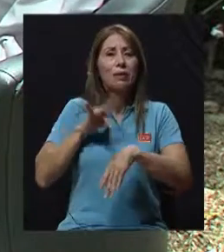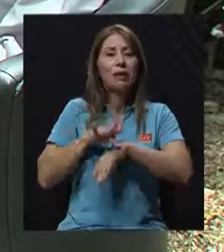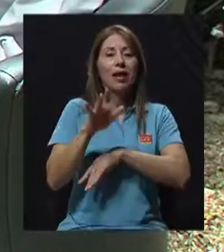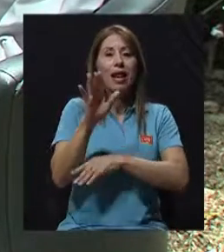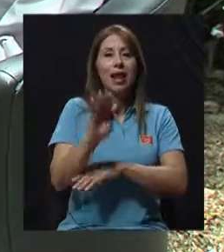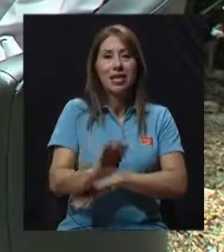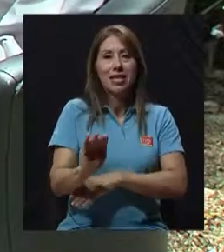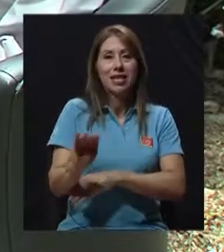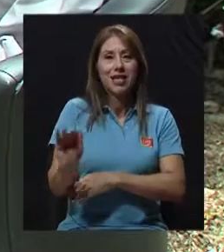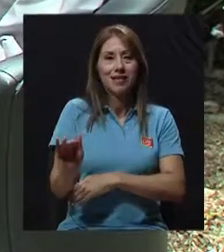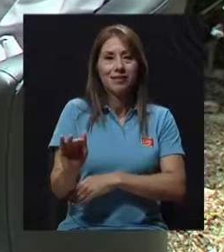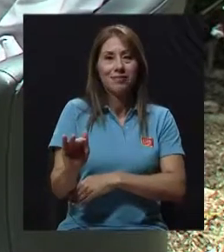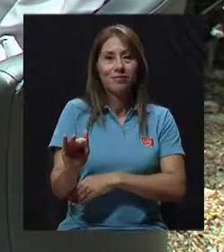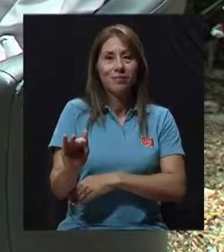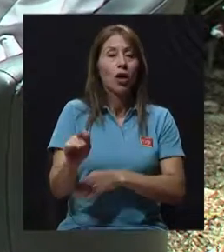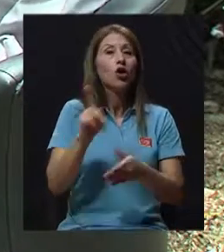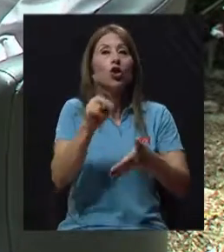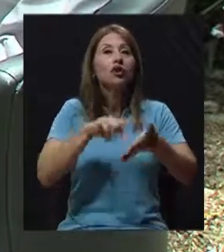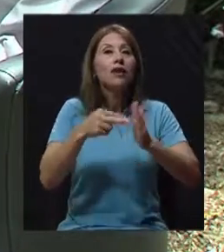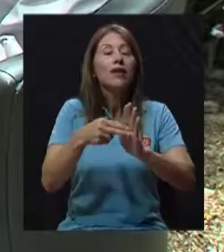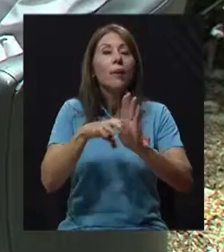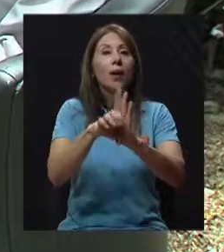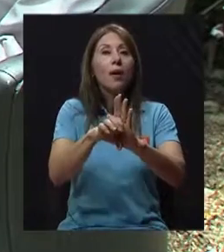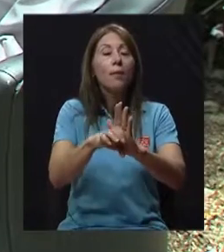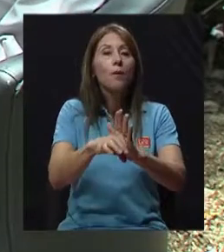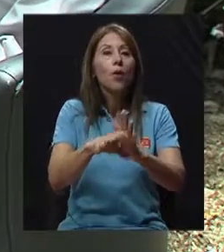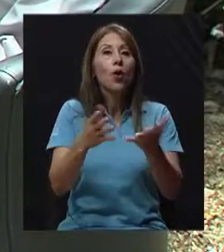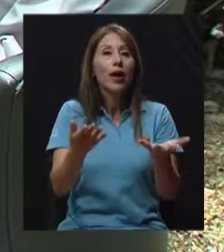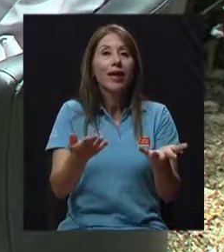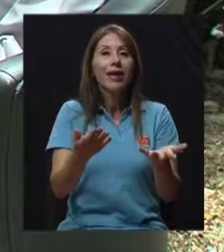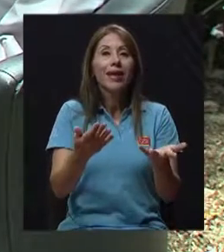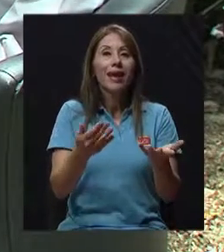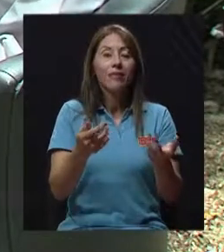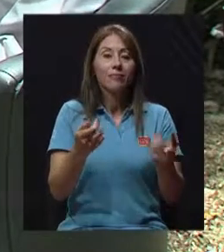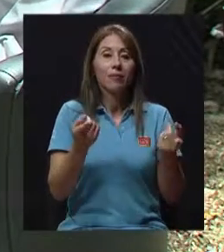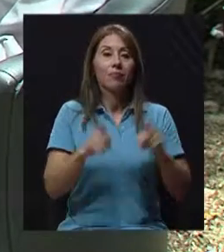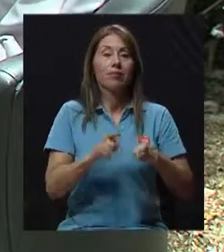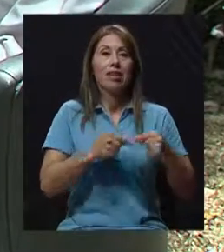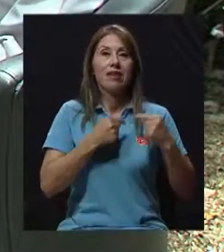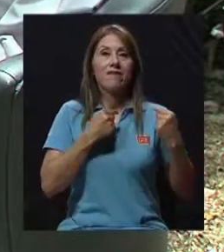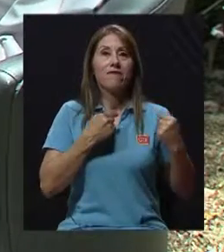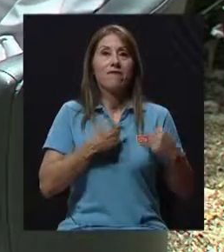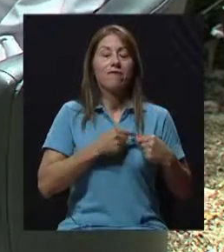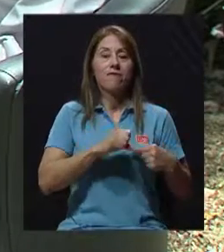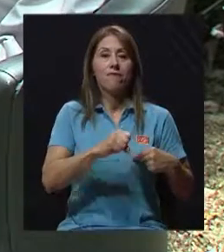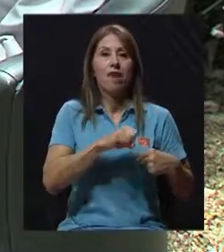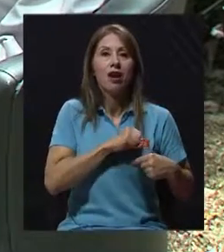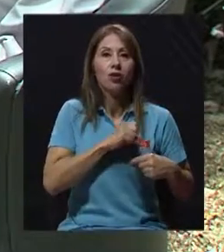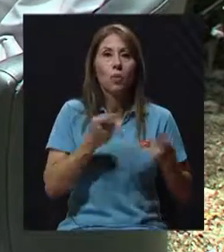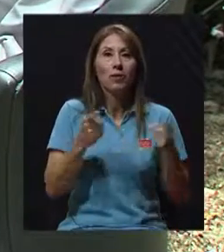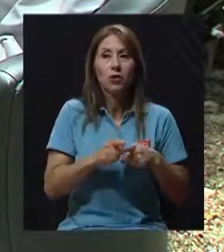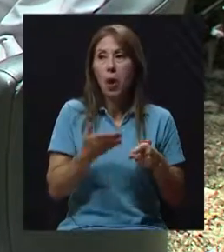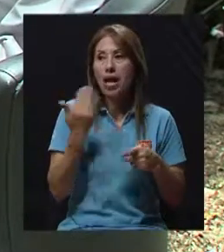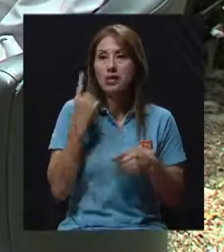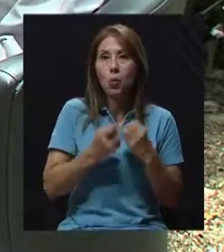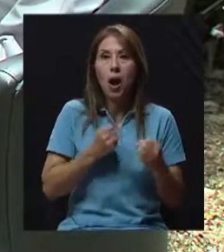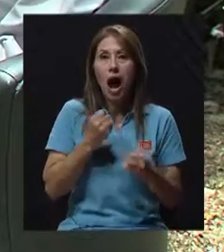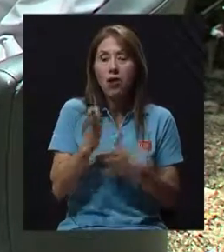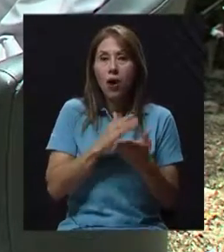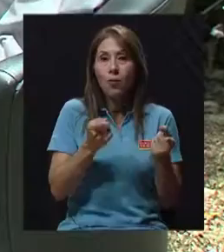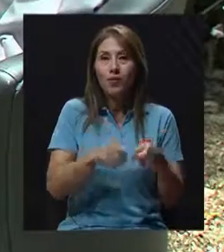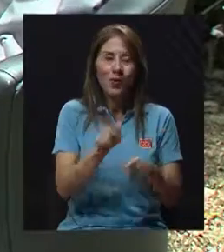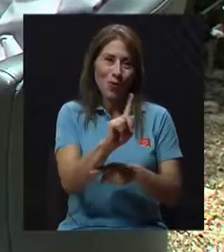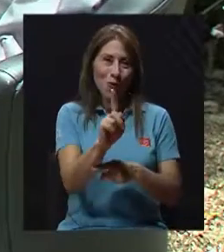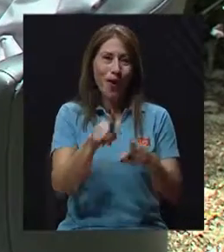como decimos la punta de la isla. sea, el infarto no me dio hace un año que empecé más sedentario o hace dos años. Empezó desde que yo estaba pequeño, desde que tenía 12, 13